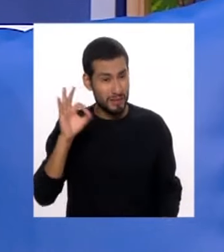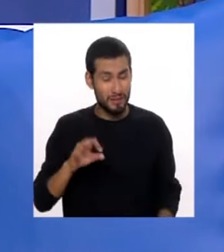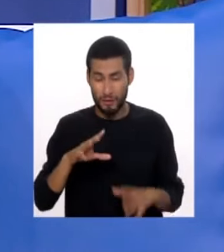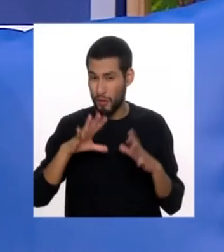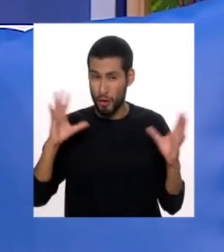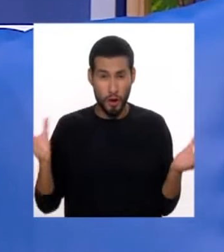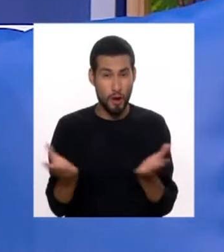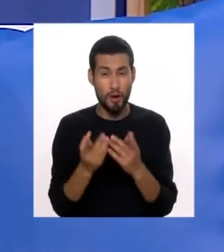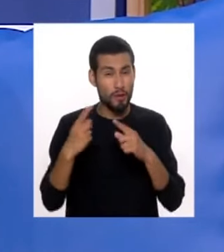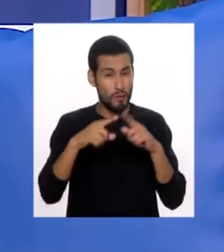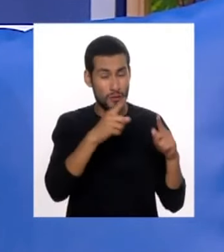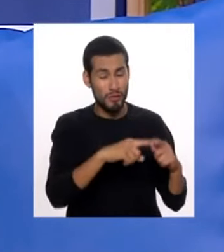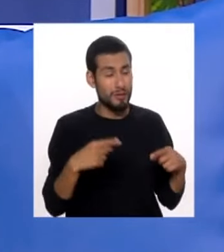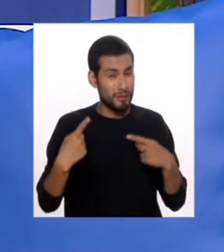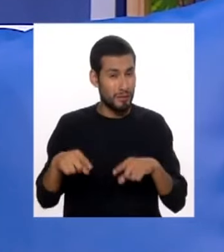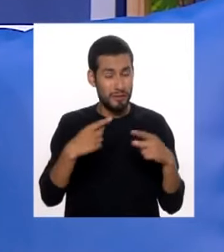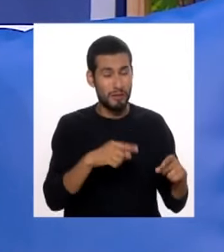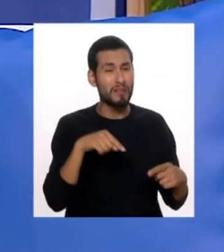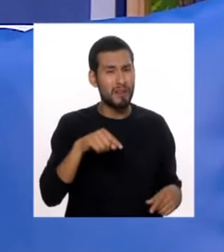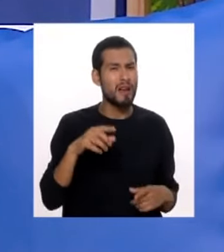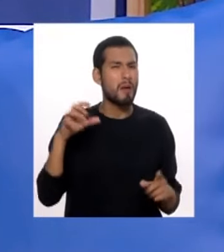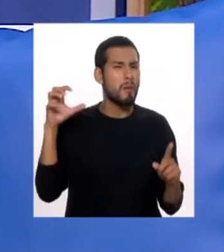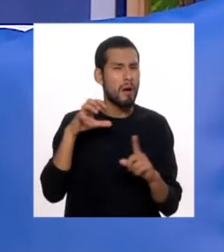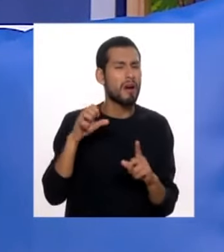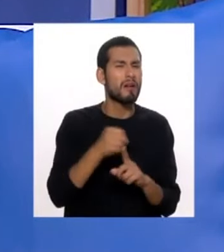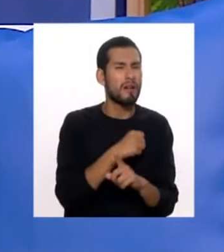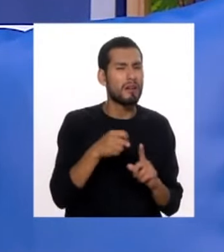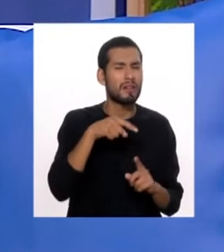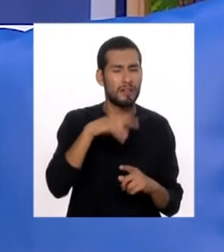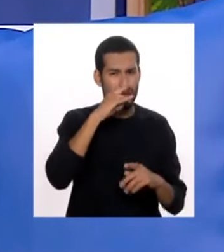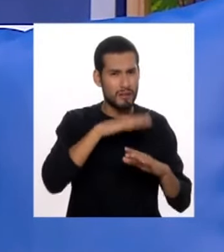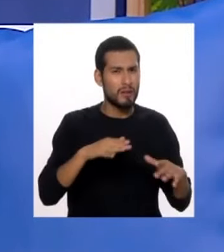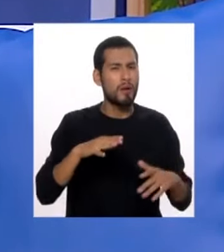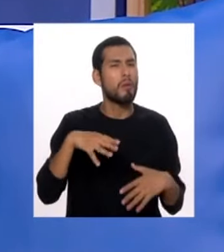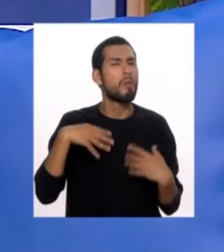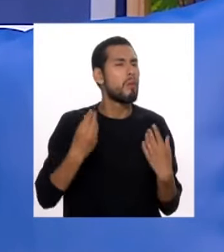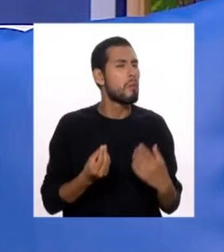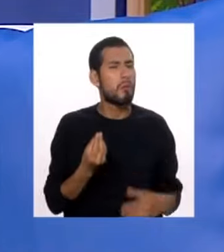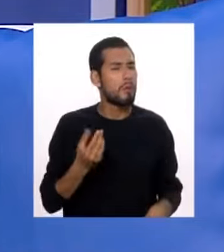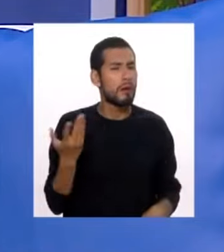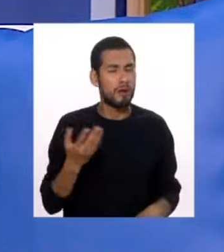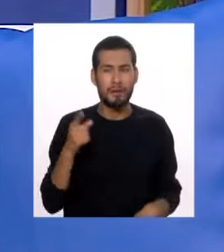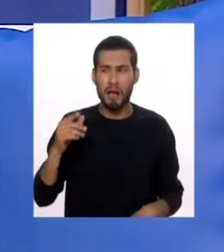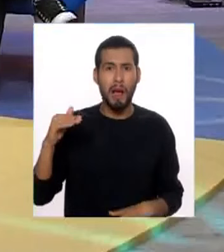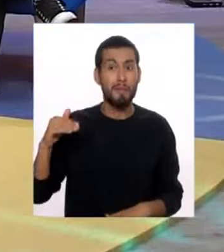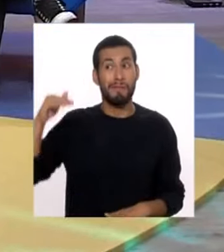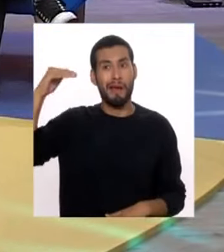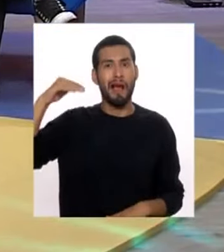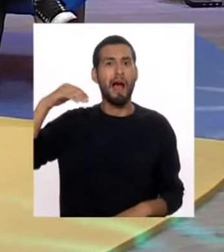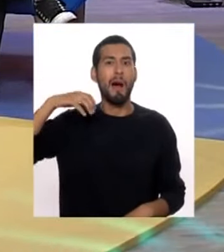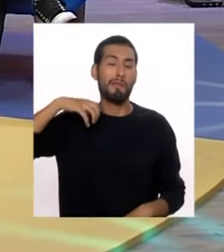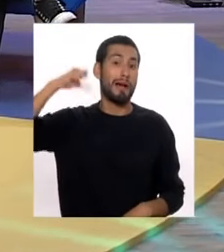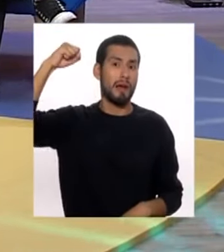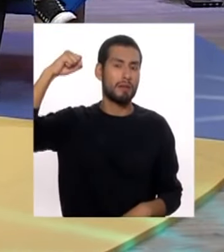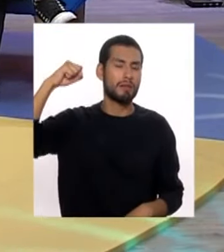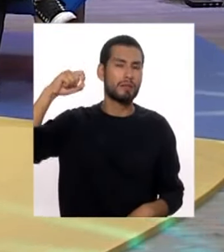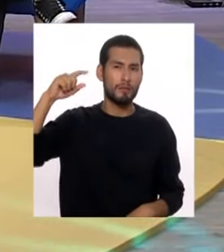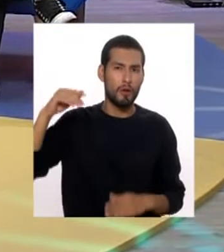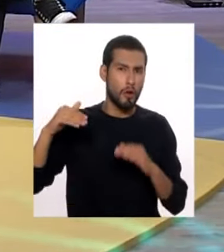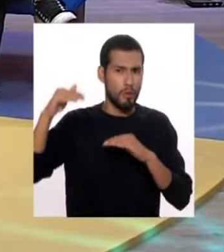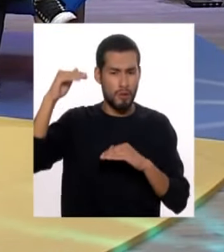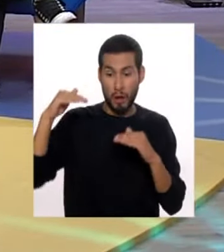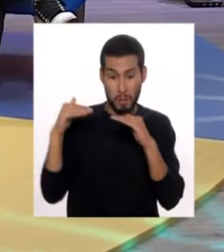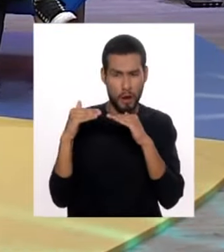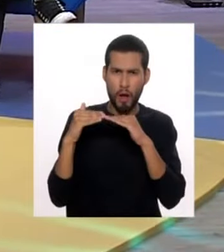general de los casos reportados, se trata de violencia que sufren los niños por parte de un mayor, ¿no? De un no par,